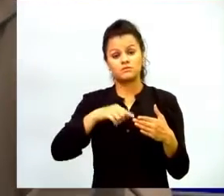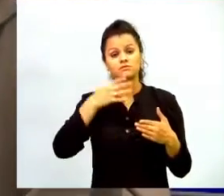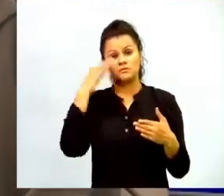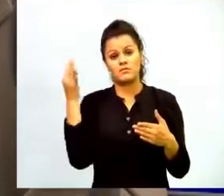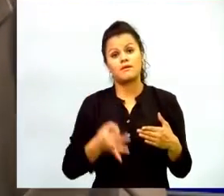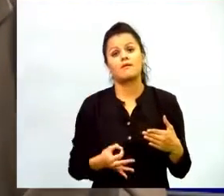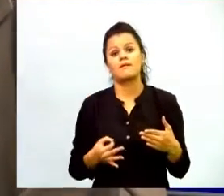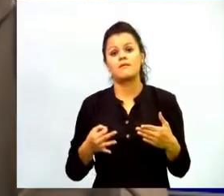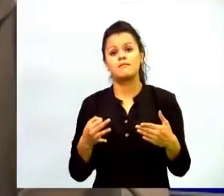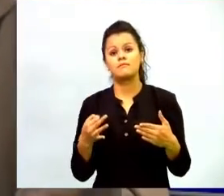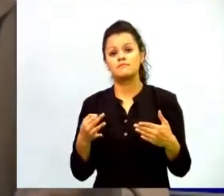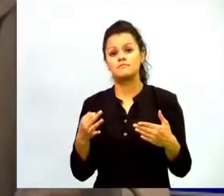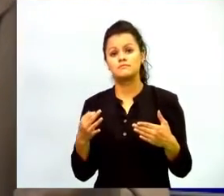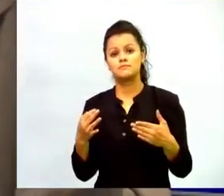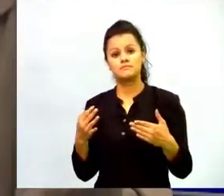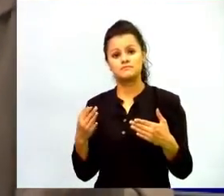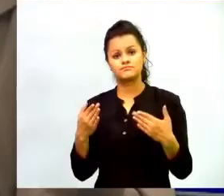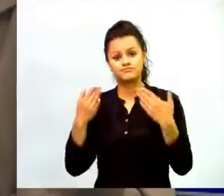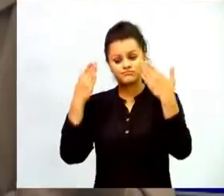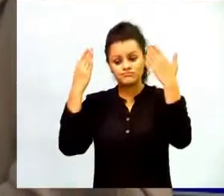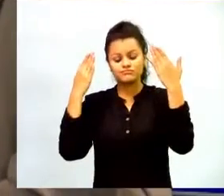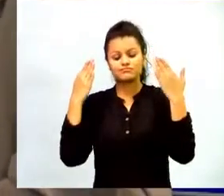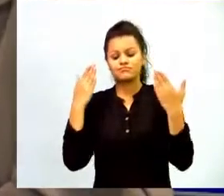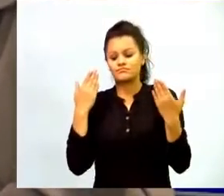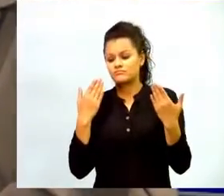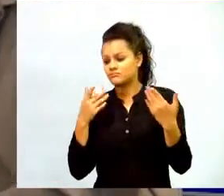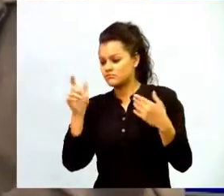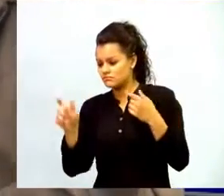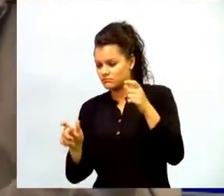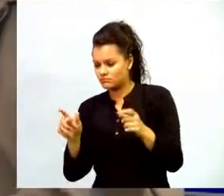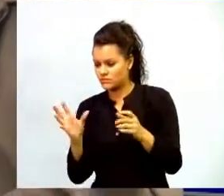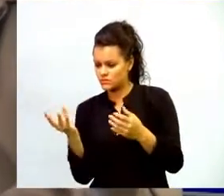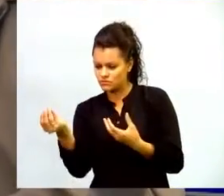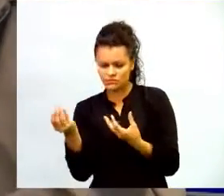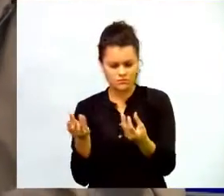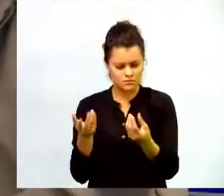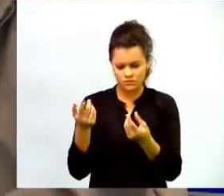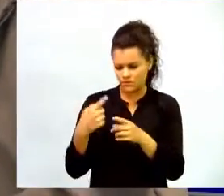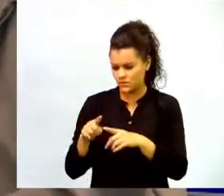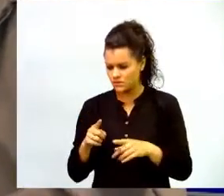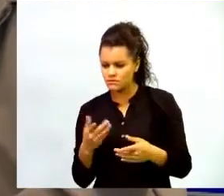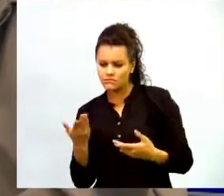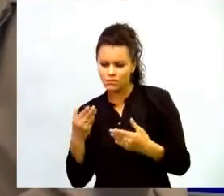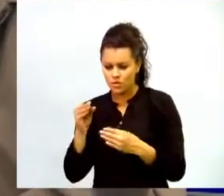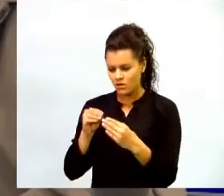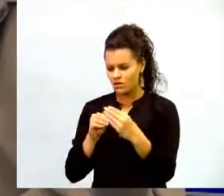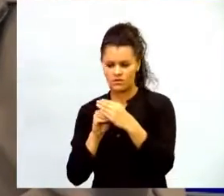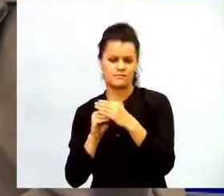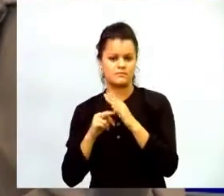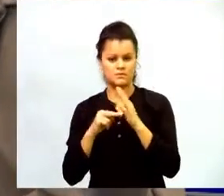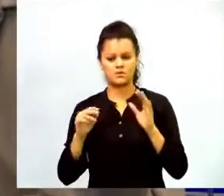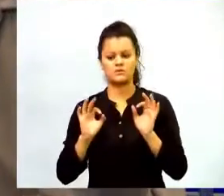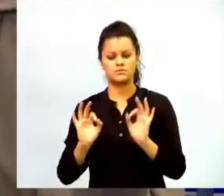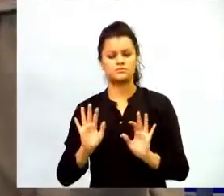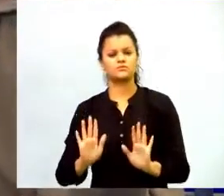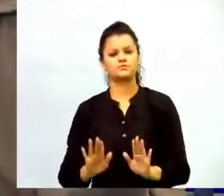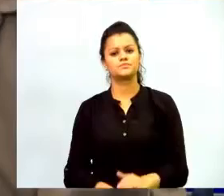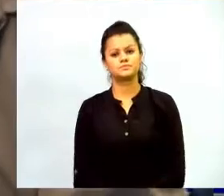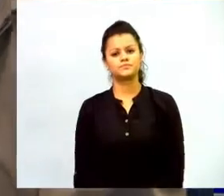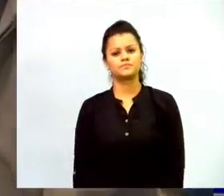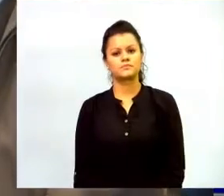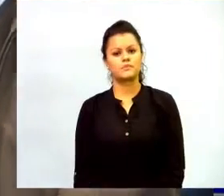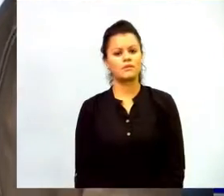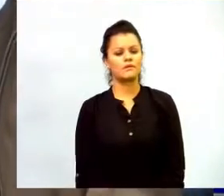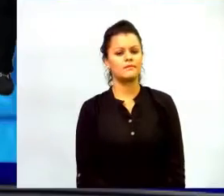las diferencias de las distintas personas pues se pueda hacer el uso más adecuado de esas tecnologías una sola cosa como